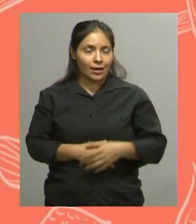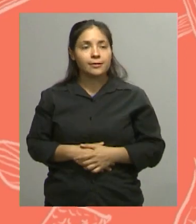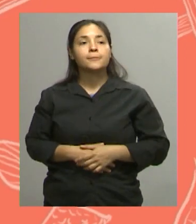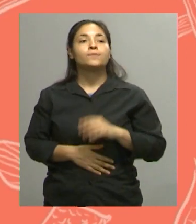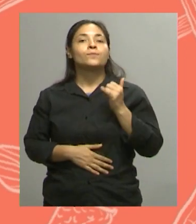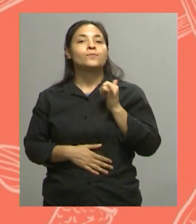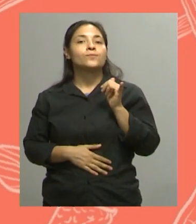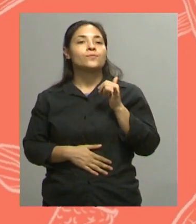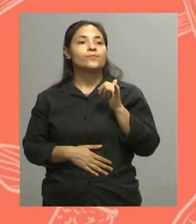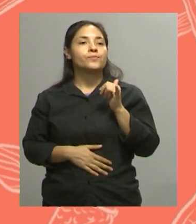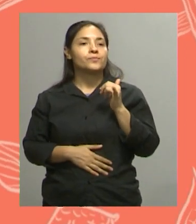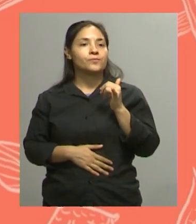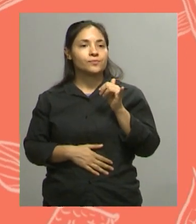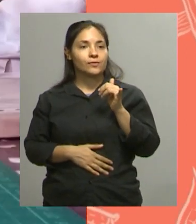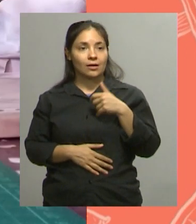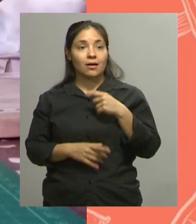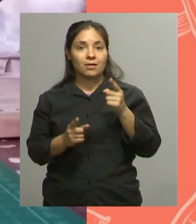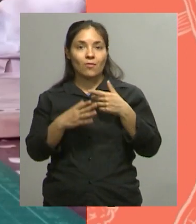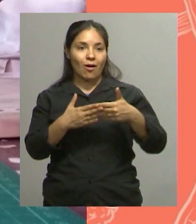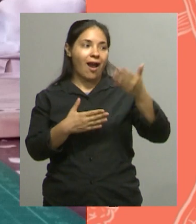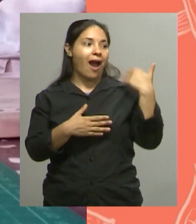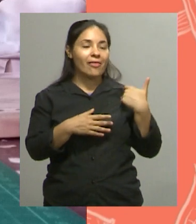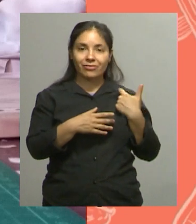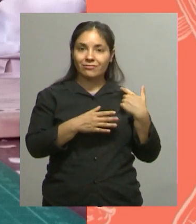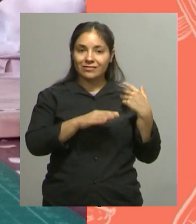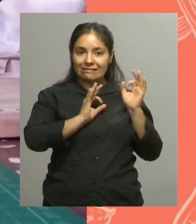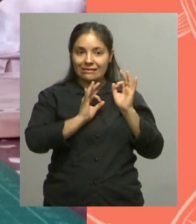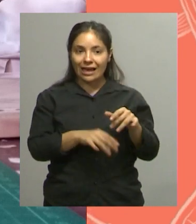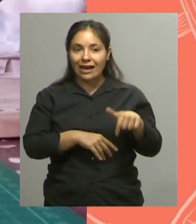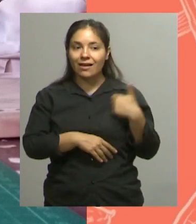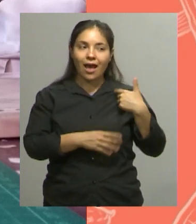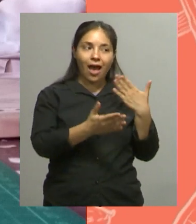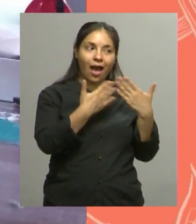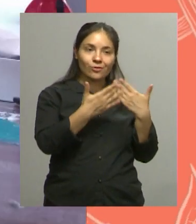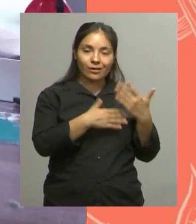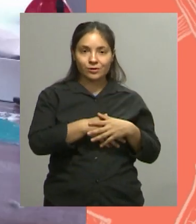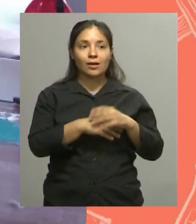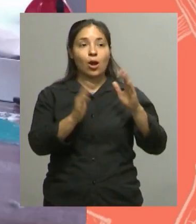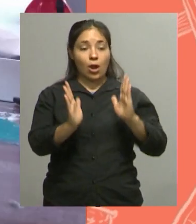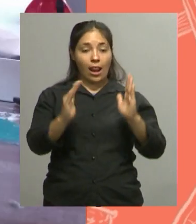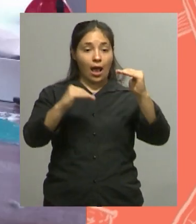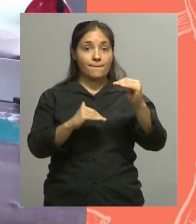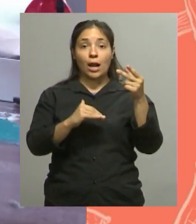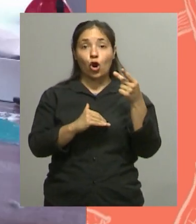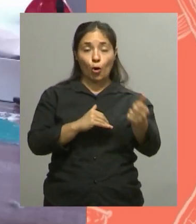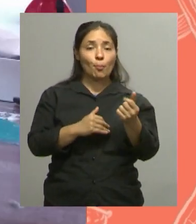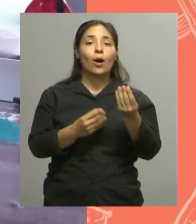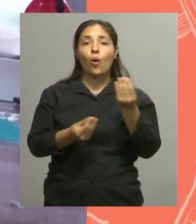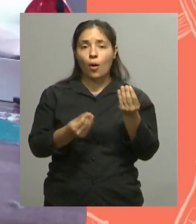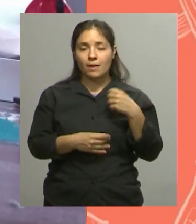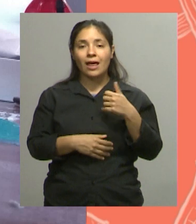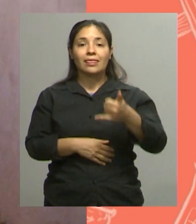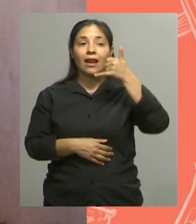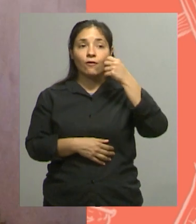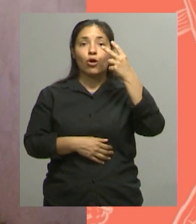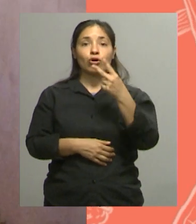sí, justamente antes de venir lo charlábamos Ante esta pregunta Para comprar la Lámpara Cuento Se pueden comunicar al teléfono